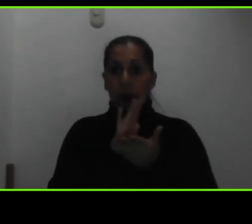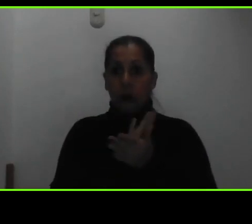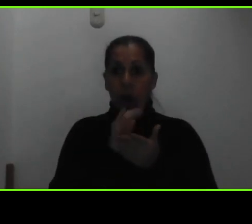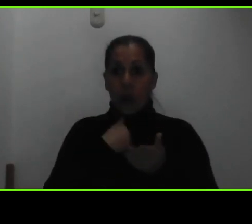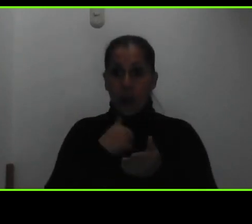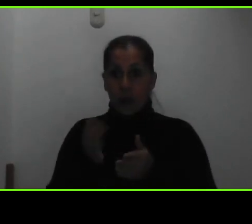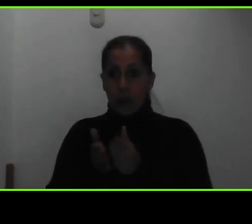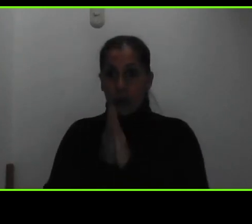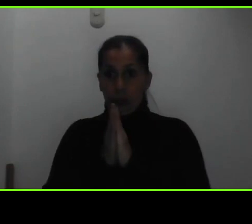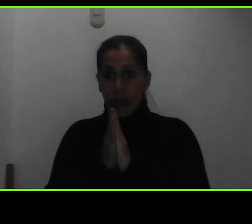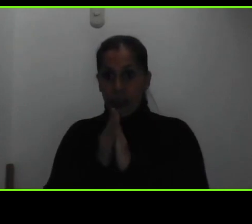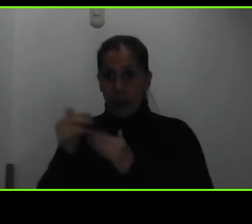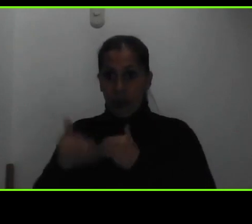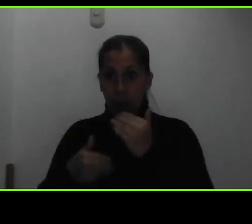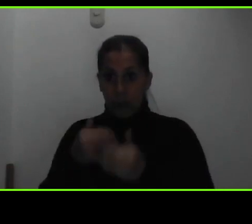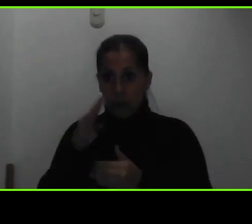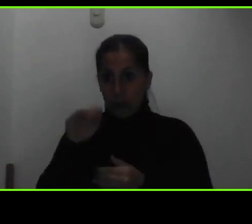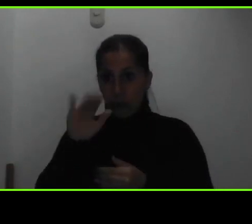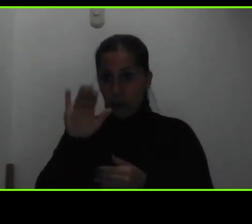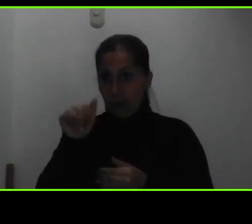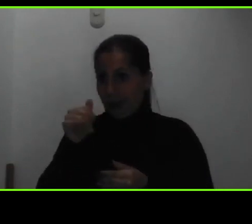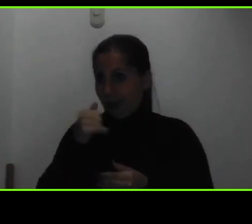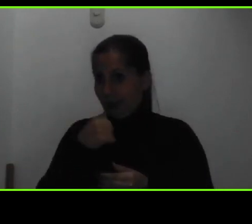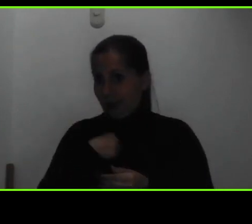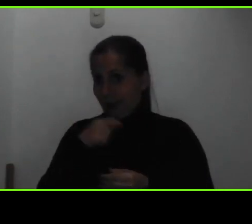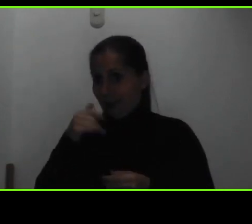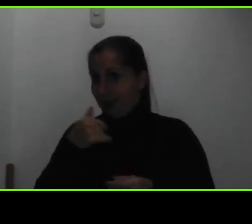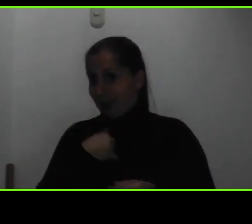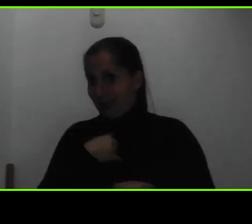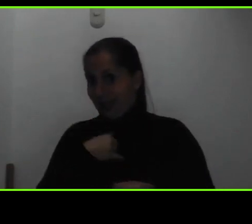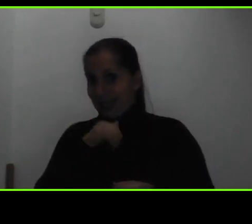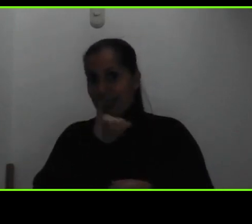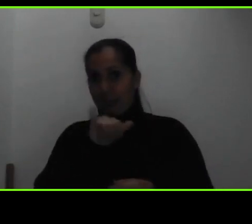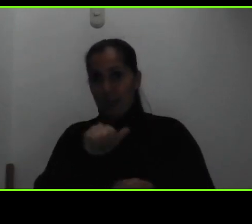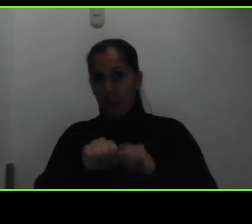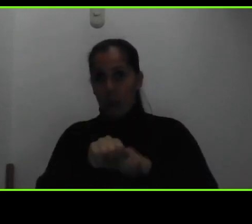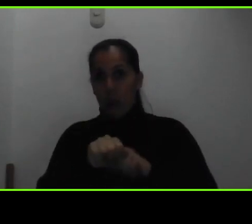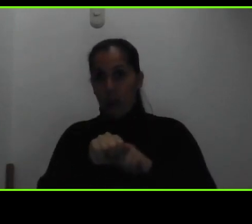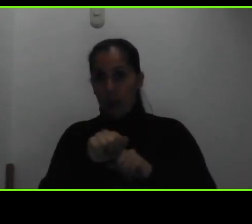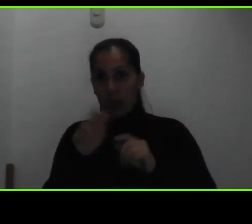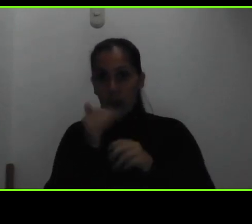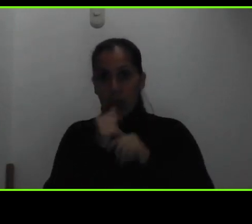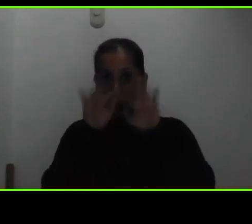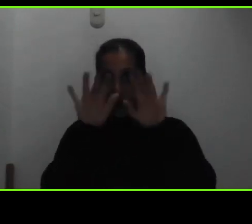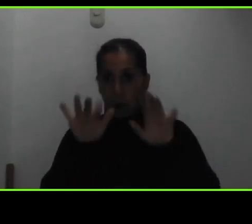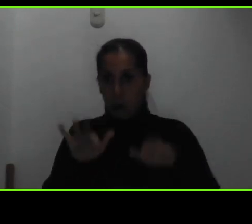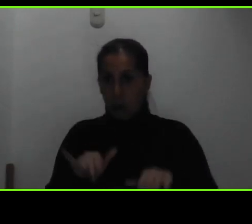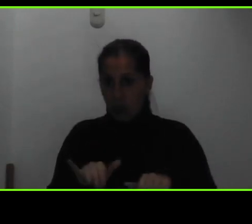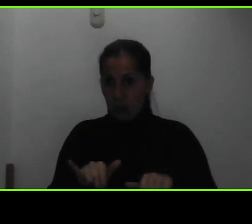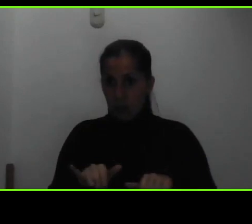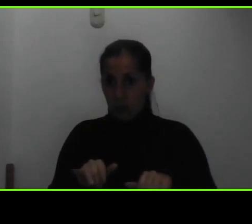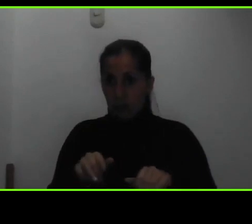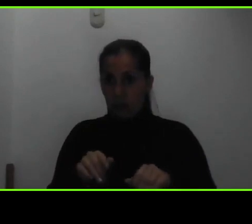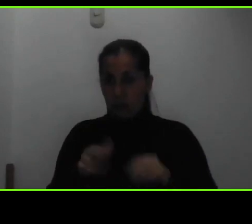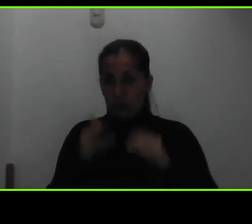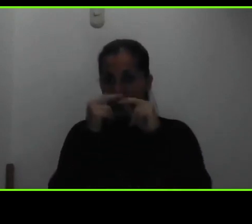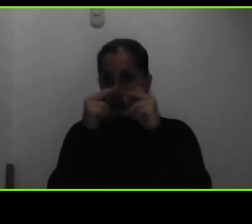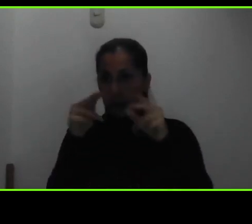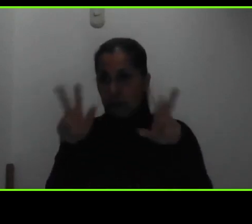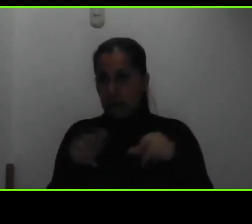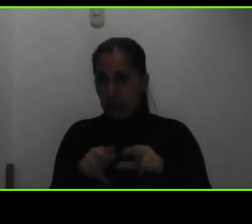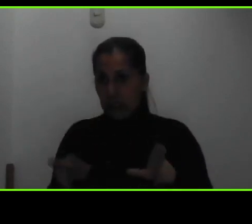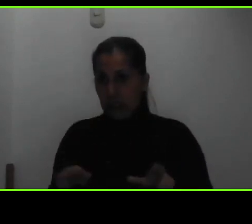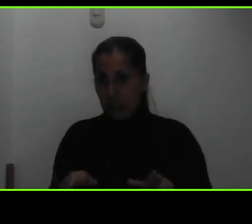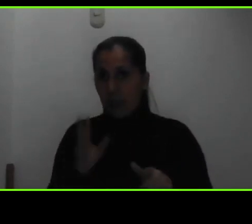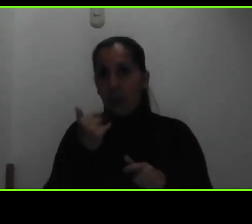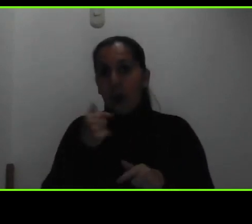solicitando para este proceso deben tenerlos en el mismo momento en el que llenan el formulario en línea porque debido